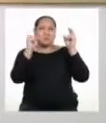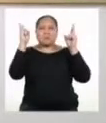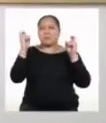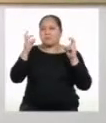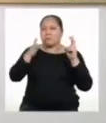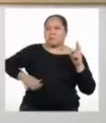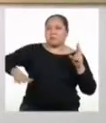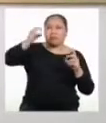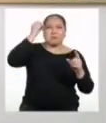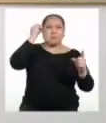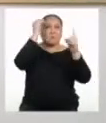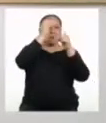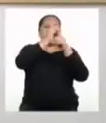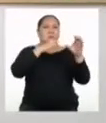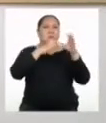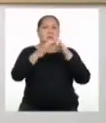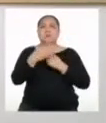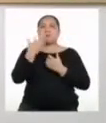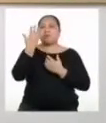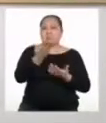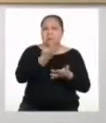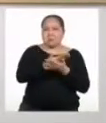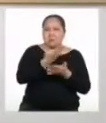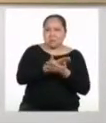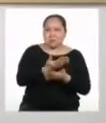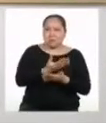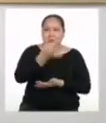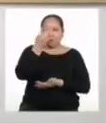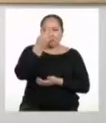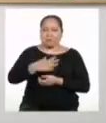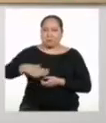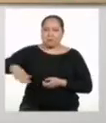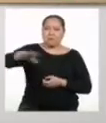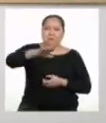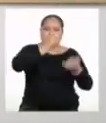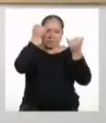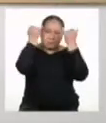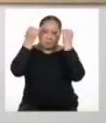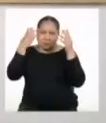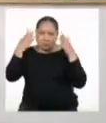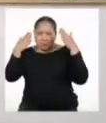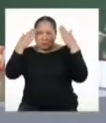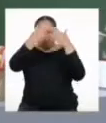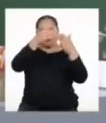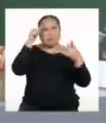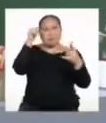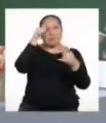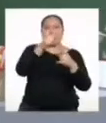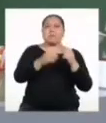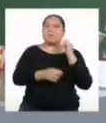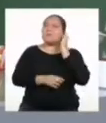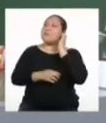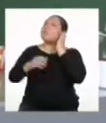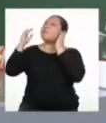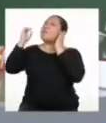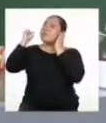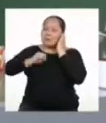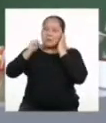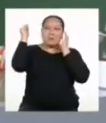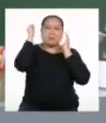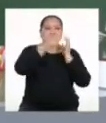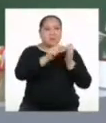de la intención comunicativa, para que te asegures que todas tus secciones aportan a un mismo fin. Ah, claro.